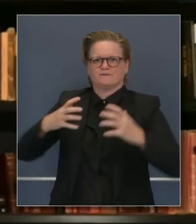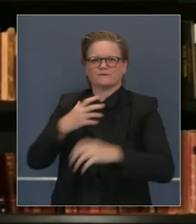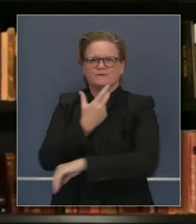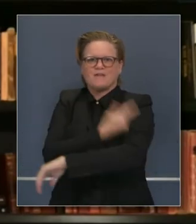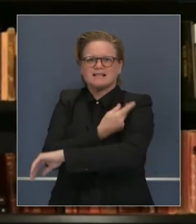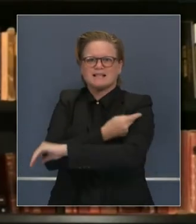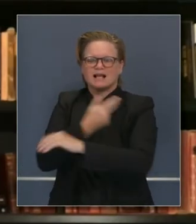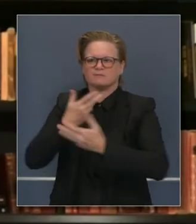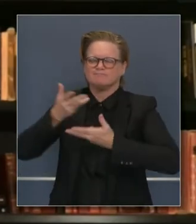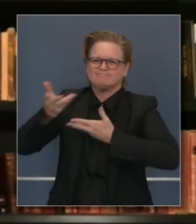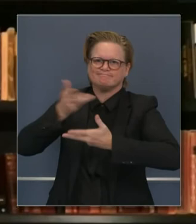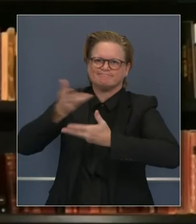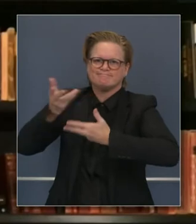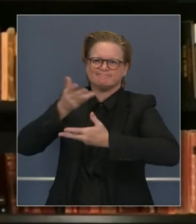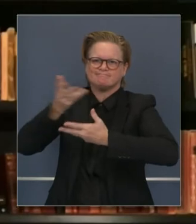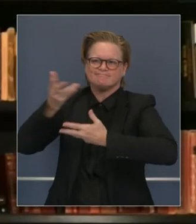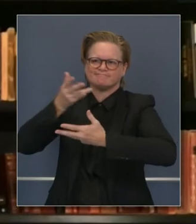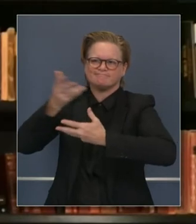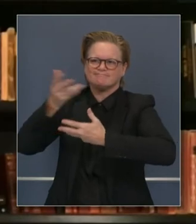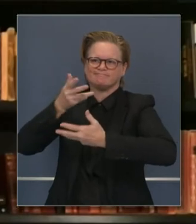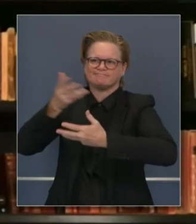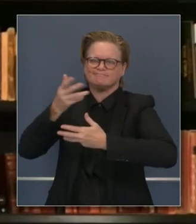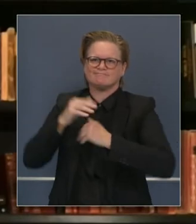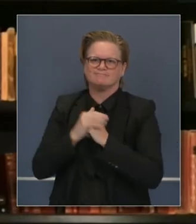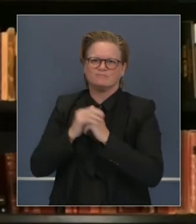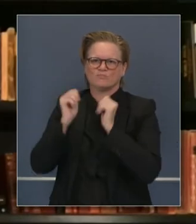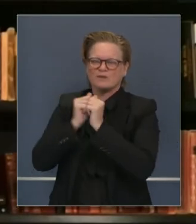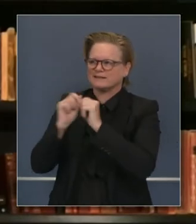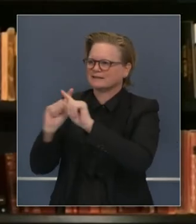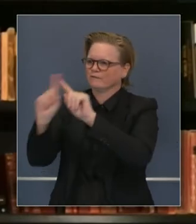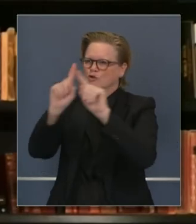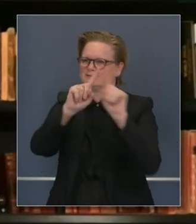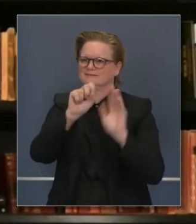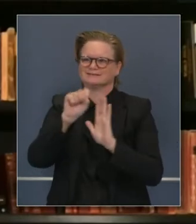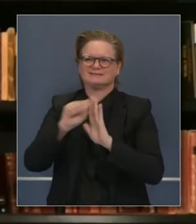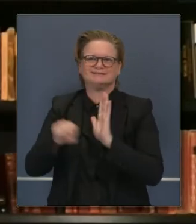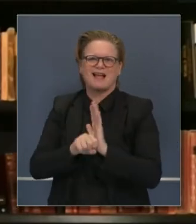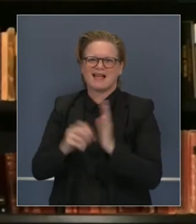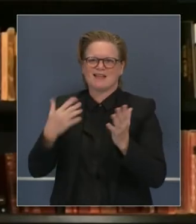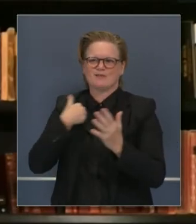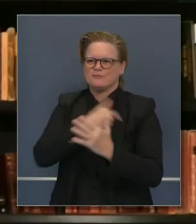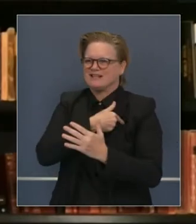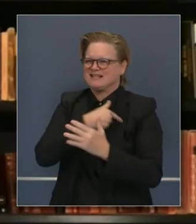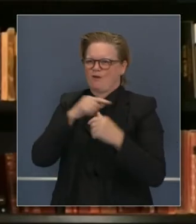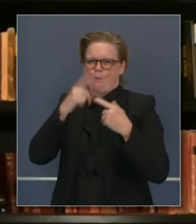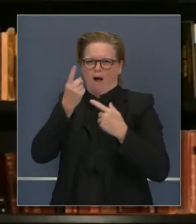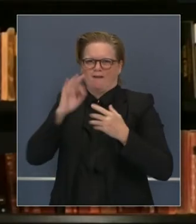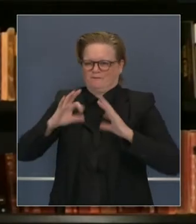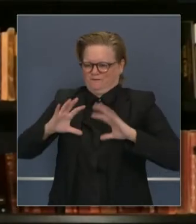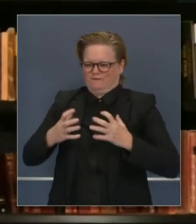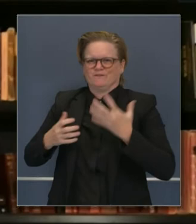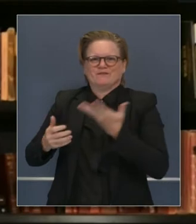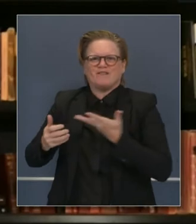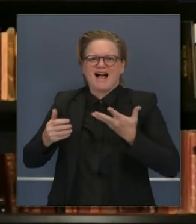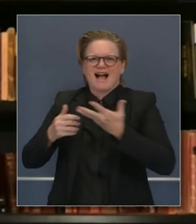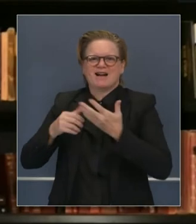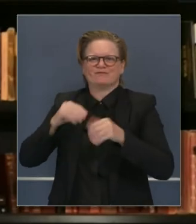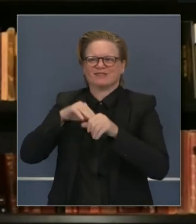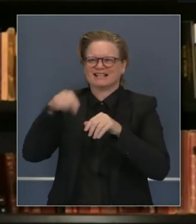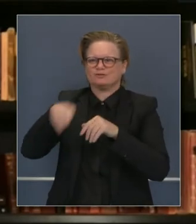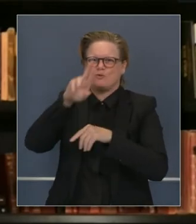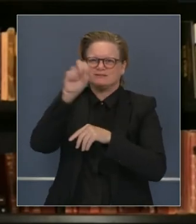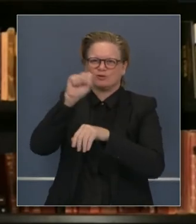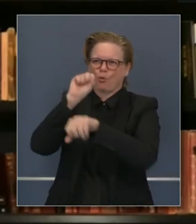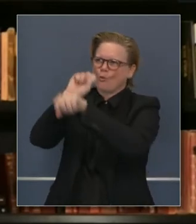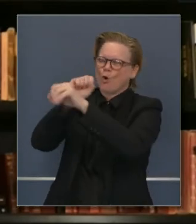Esta conversación la hemos estado llevando a cabo por más tiempo que cualquier otro estado en el país. Hiciéramos uno de